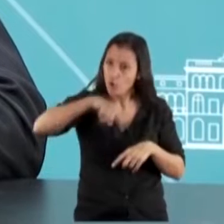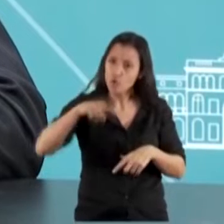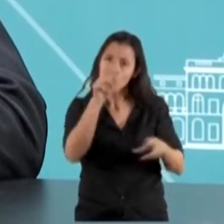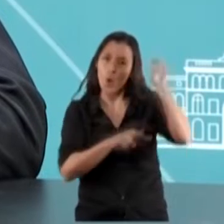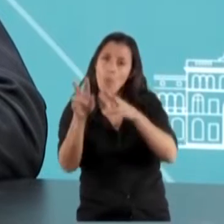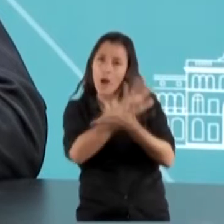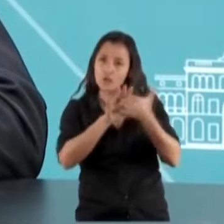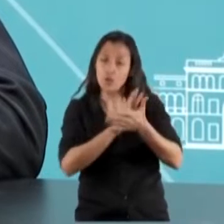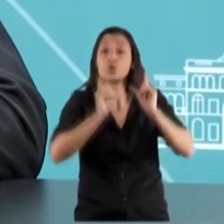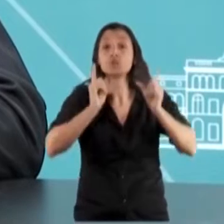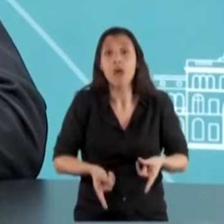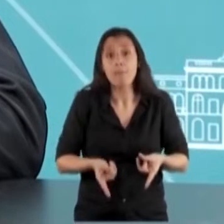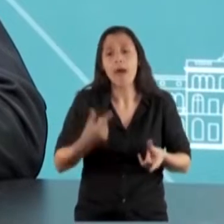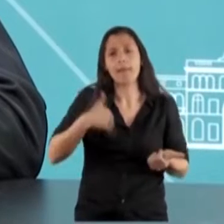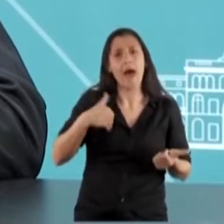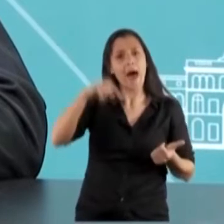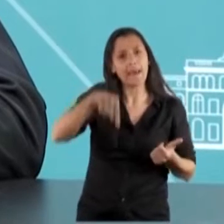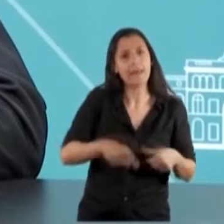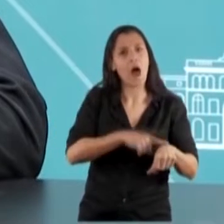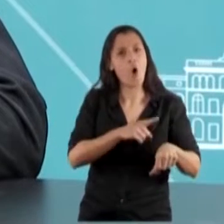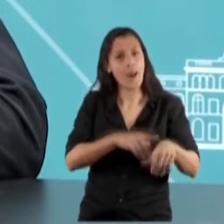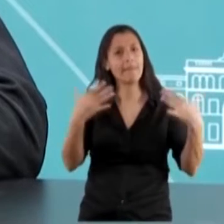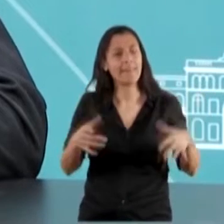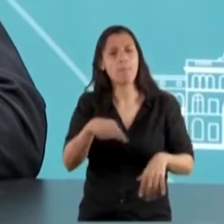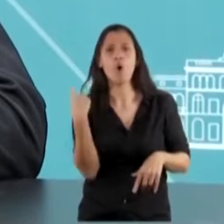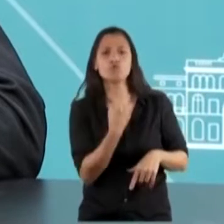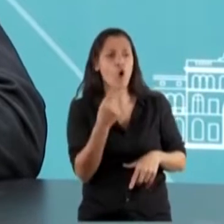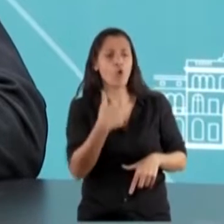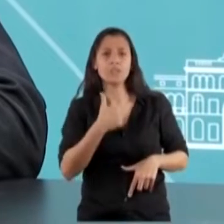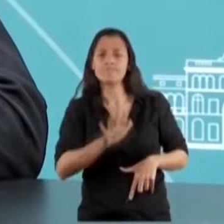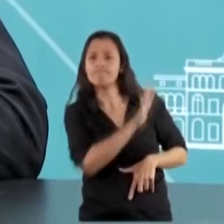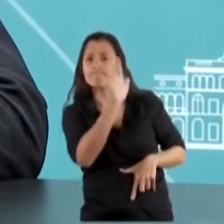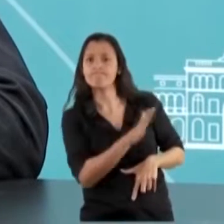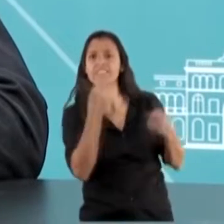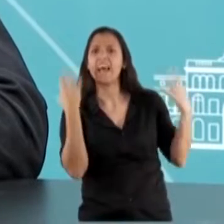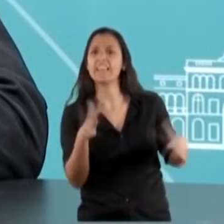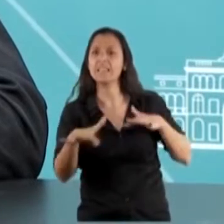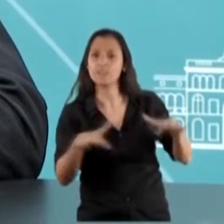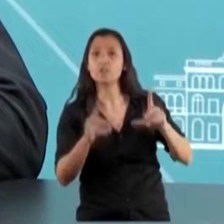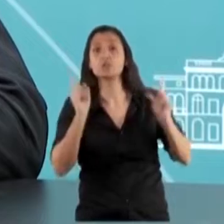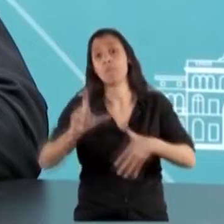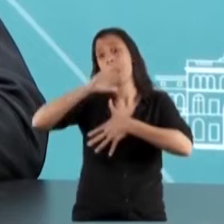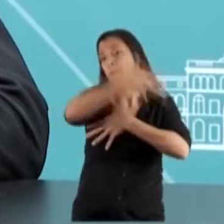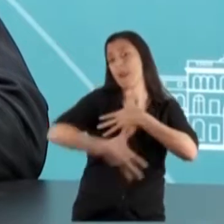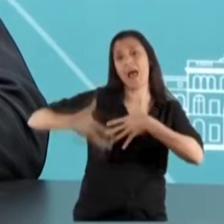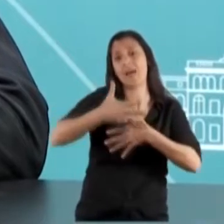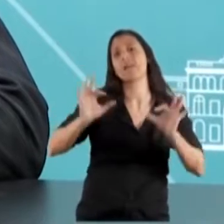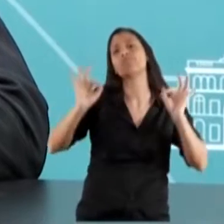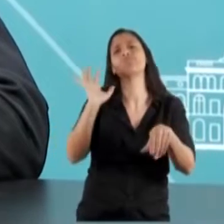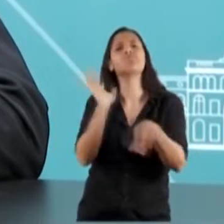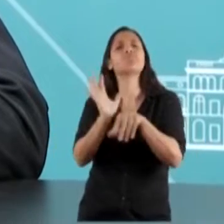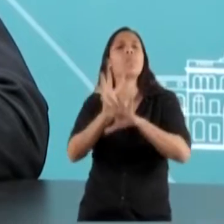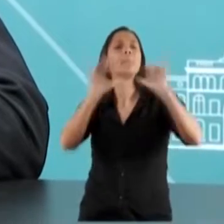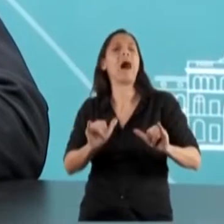oportunidades que se despiertan para la Argentina en este tiempo de tanta incertidumbre. La Argentina y América Latina como zona de paz representan